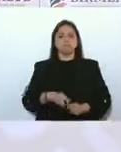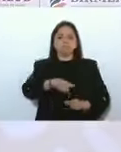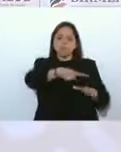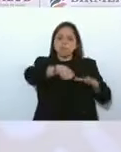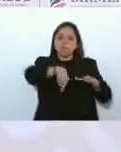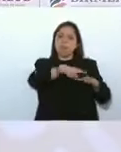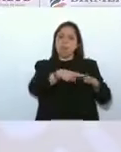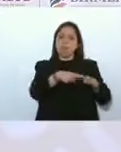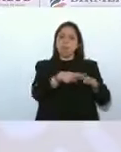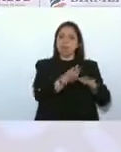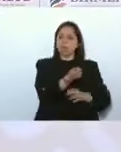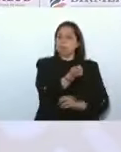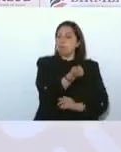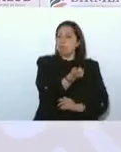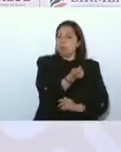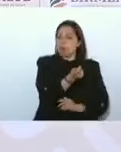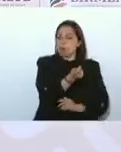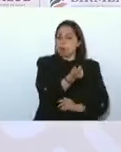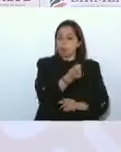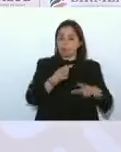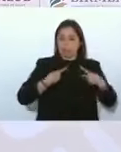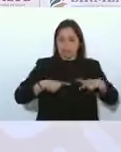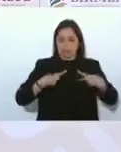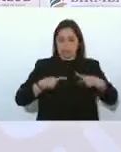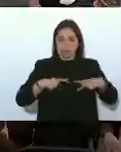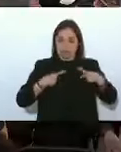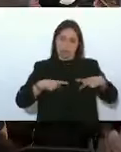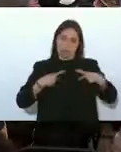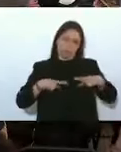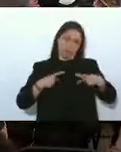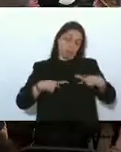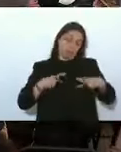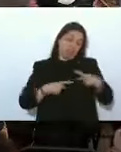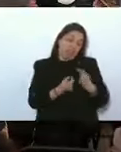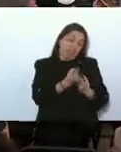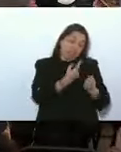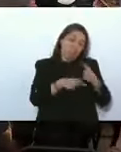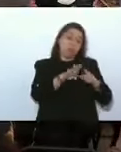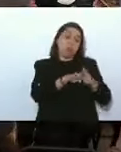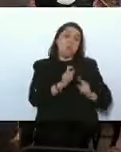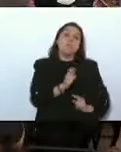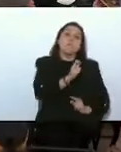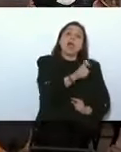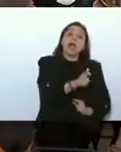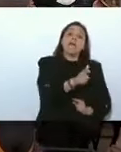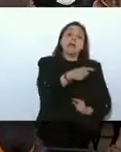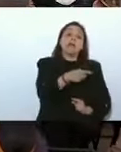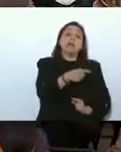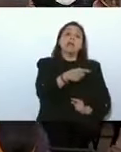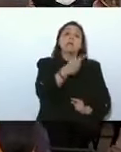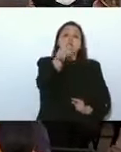contratada con ese propósito, con cartelones,